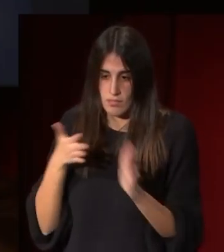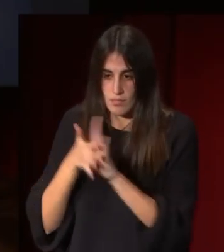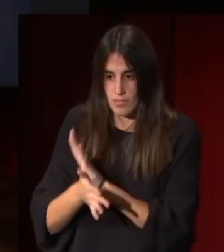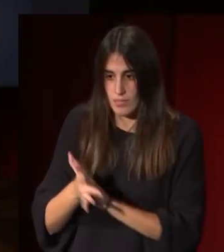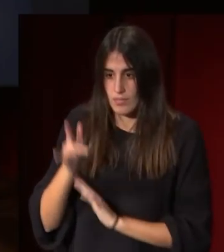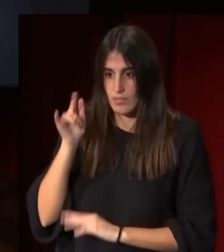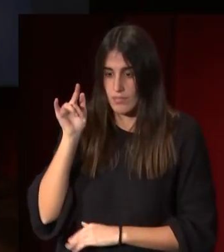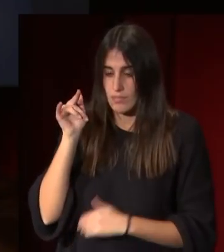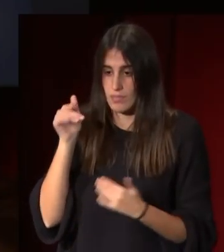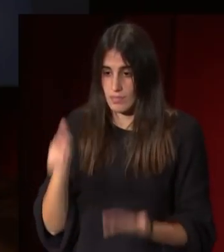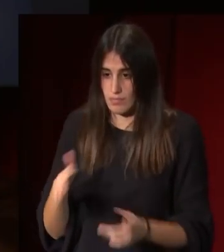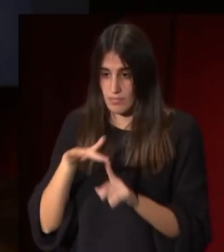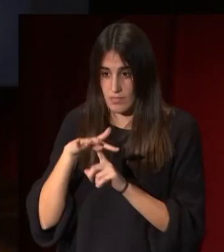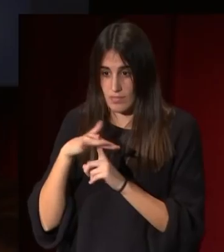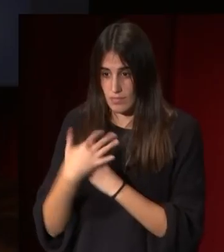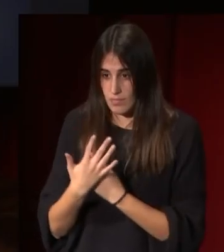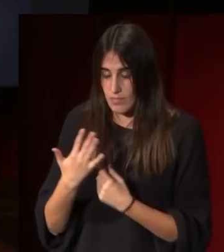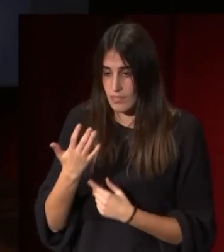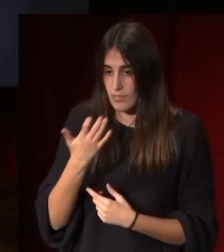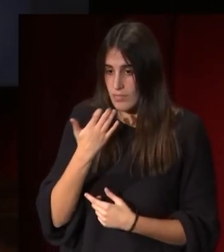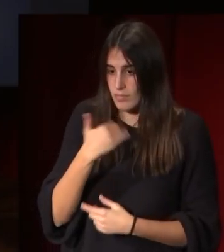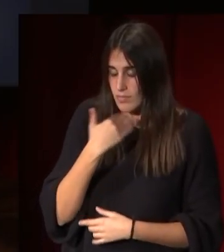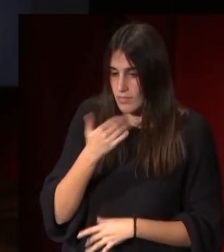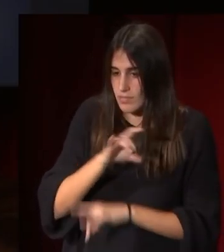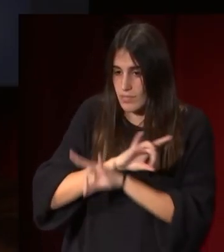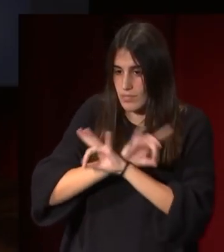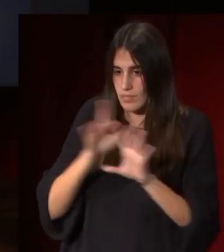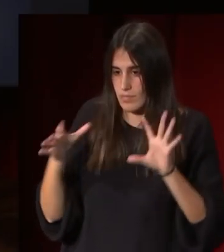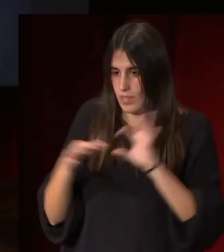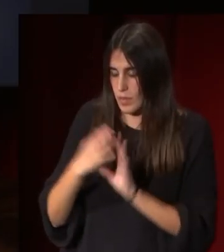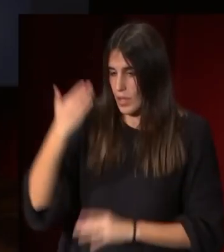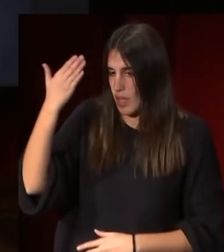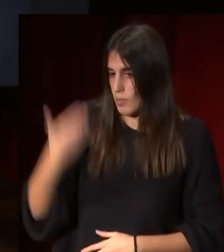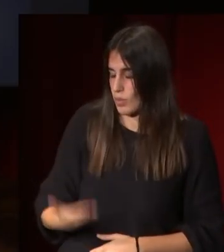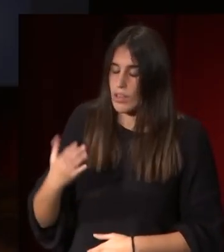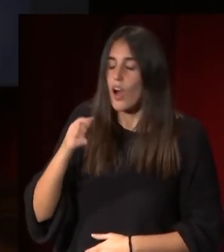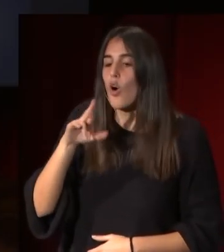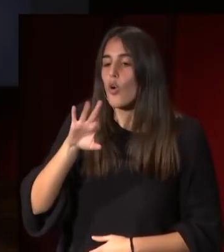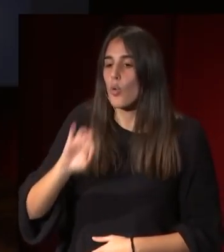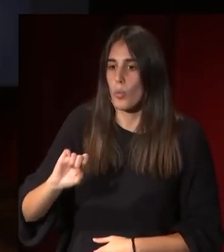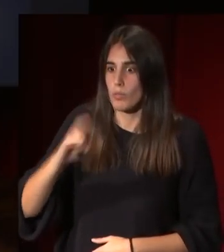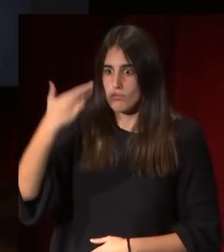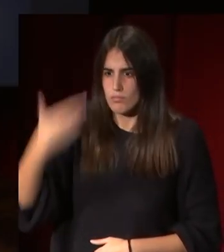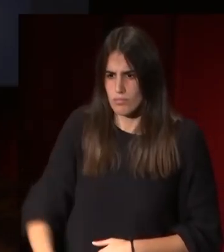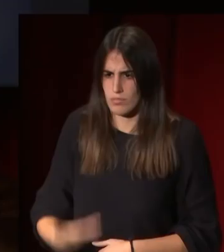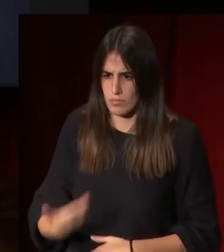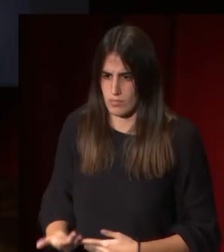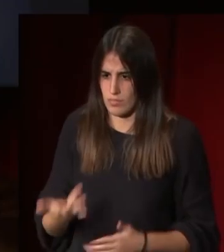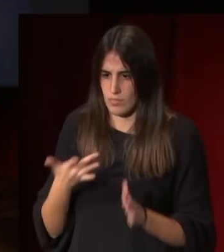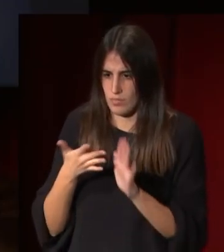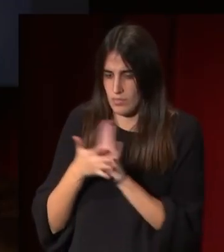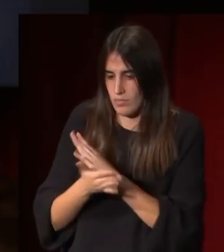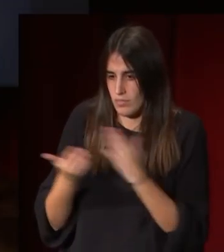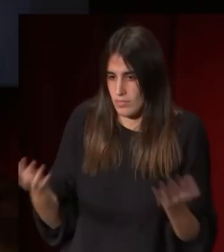esto es la lectura más clara de la importancia a la que Álvarez Cubero había llegado a lo que